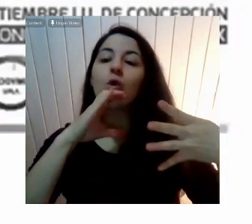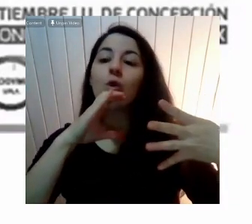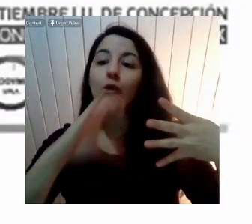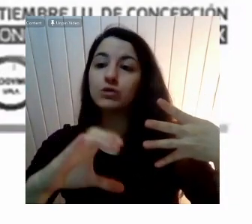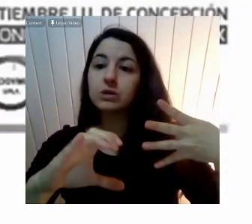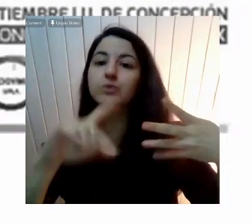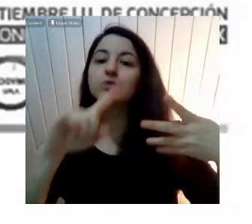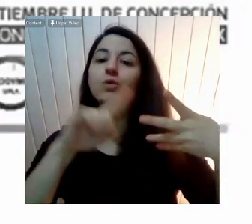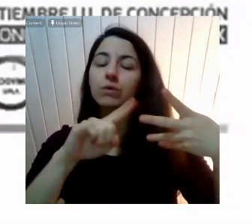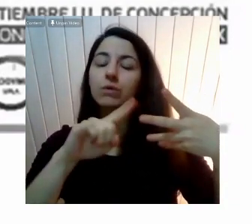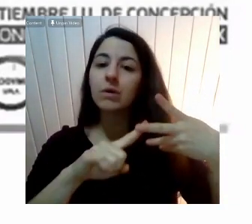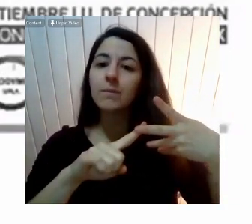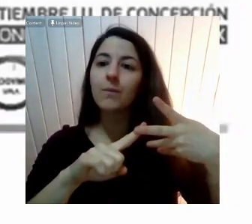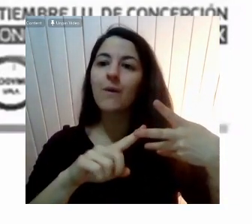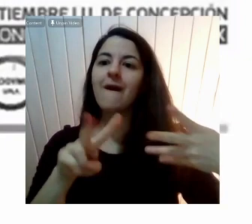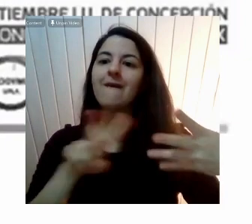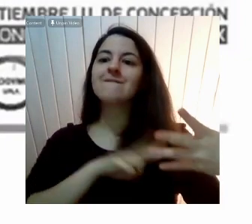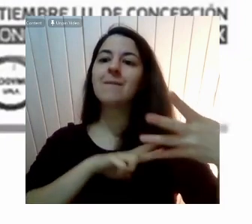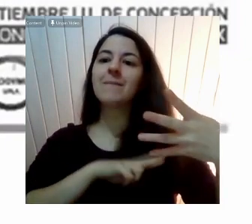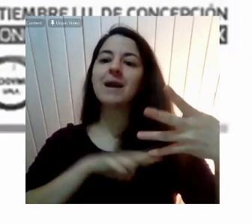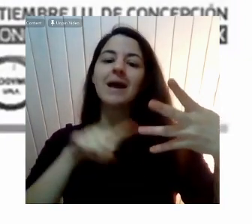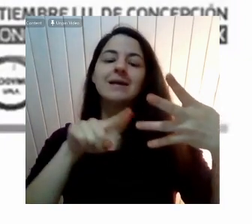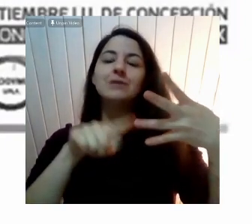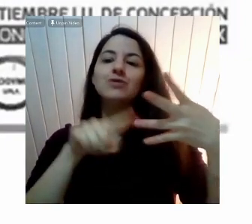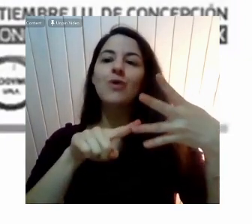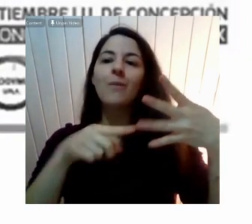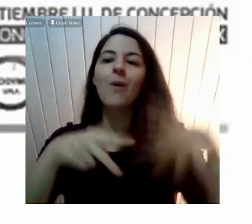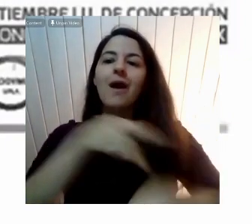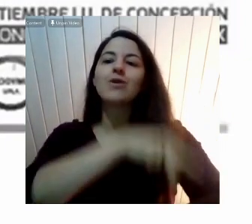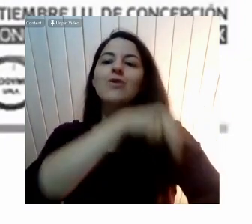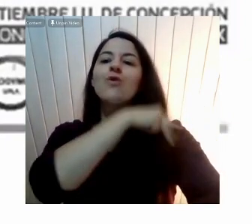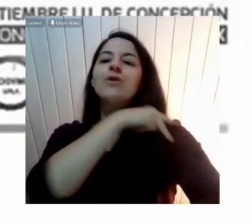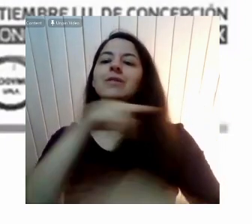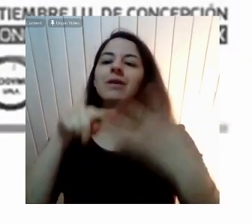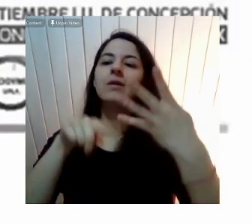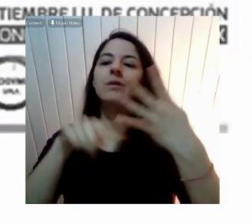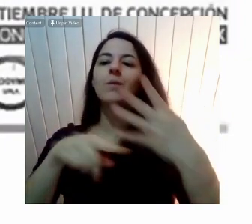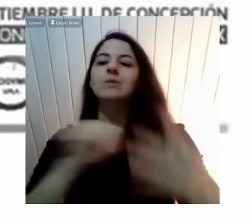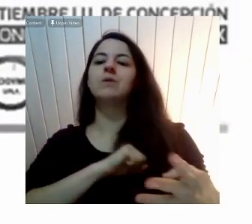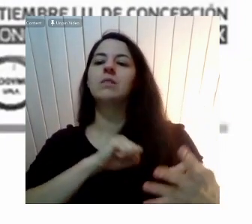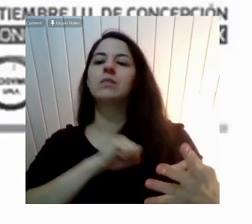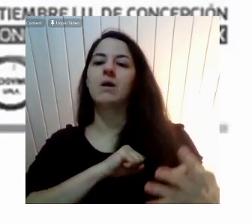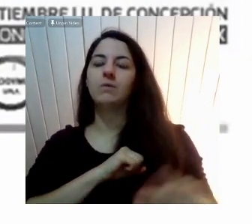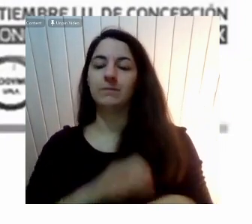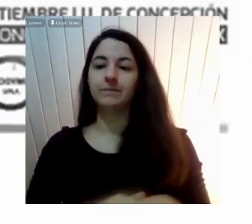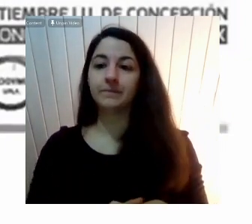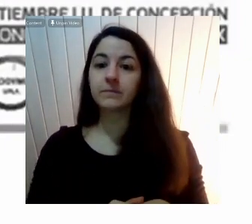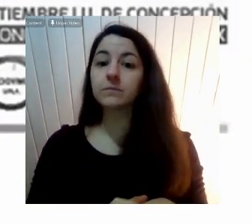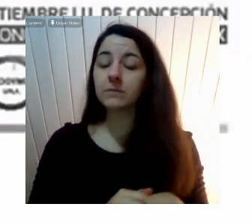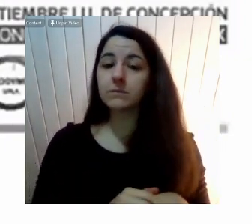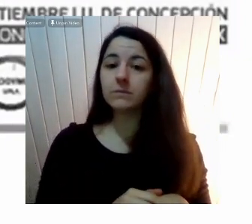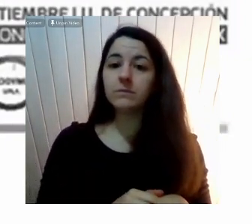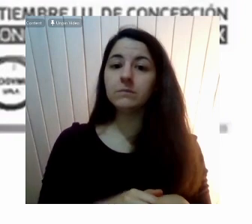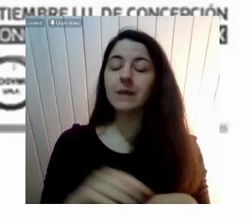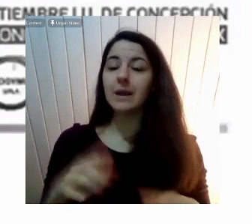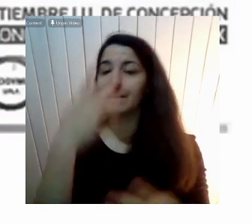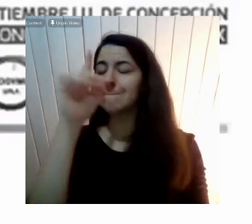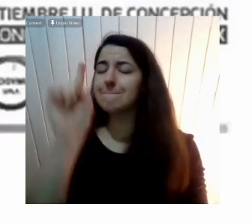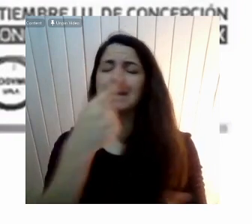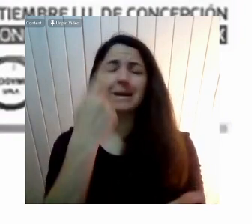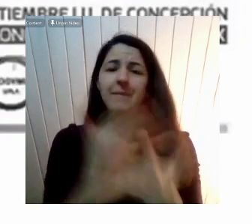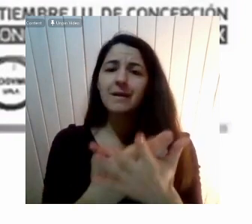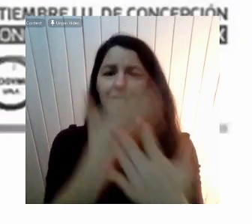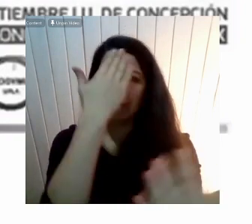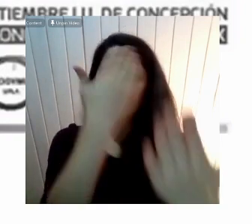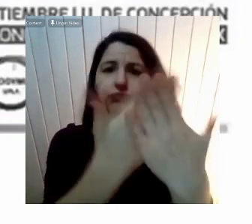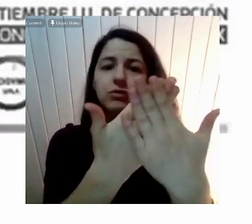Valparaíso En Antofagasta Y en Santiago Y esta fue La primera vez Que nos encontramos Franto un concepto Un concepto